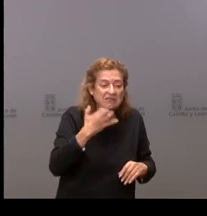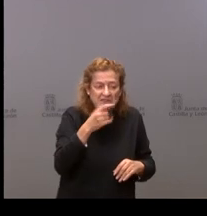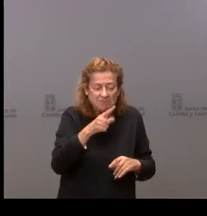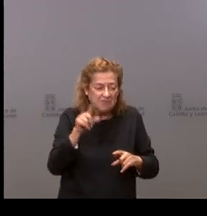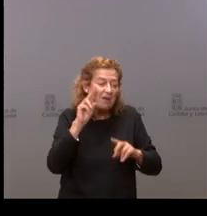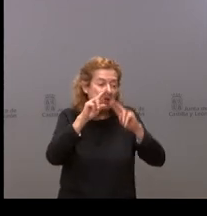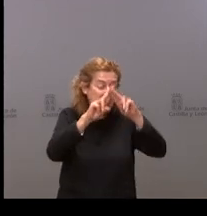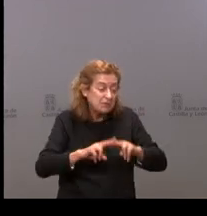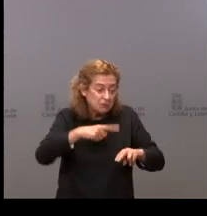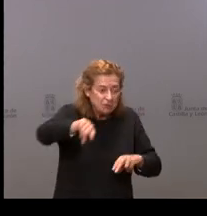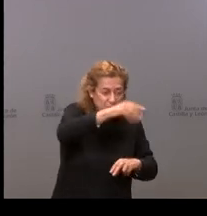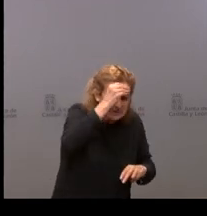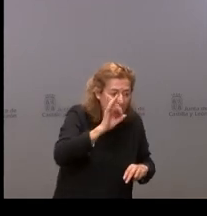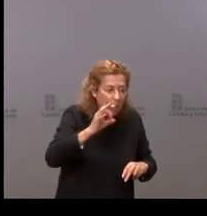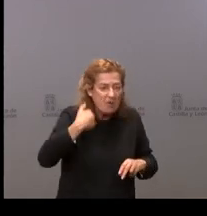o lo tienen en mente.